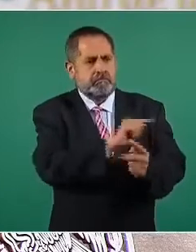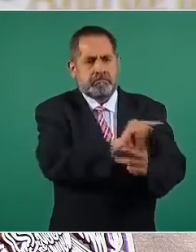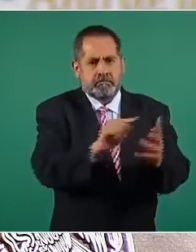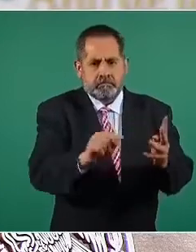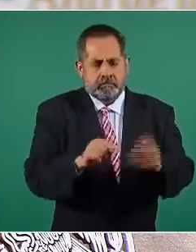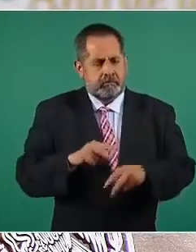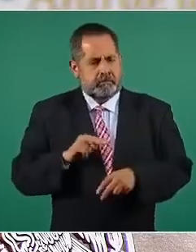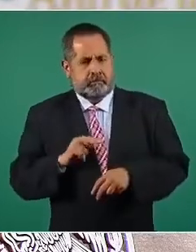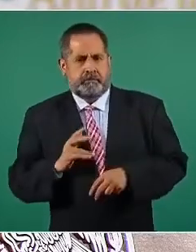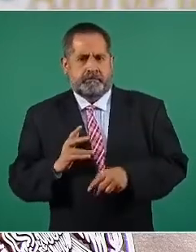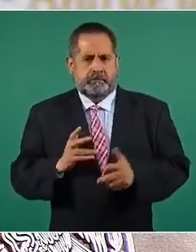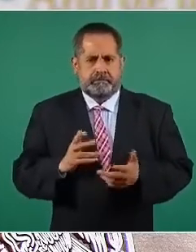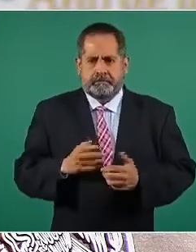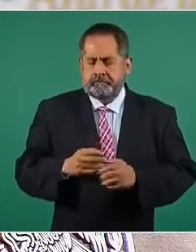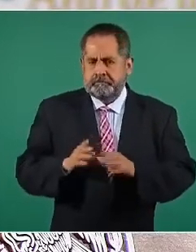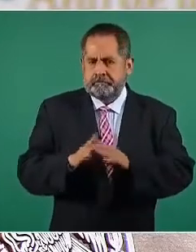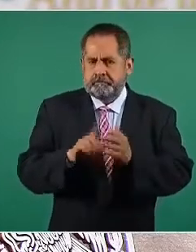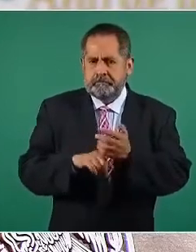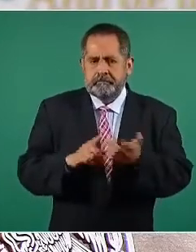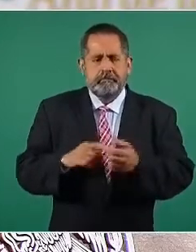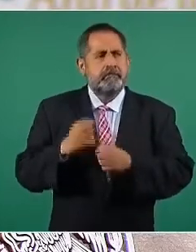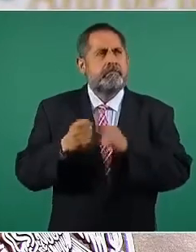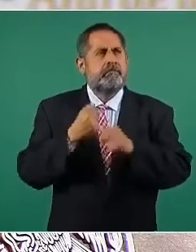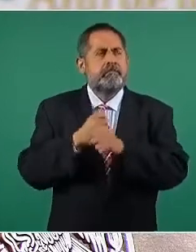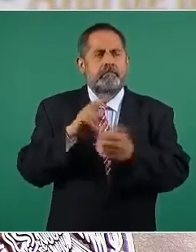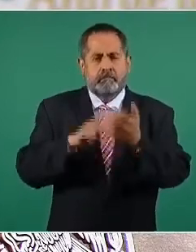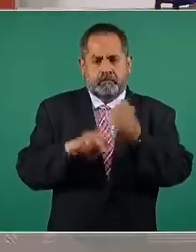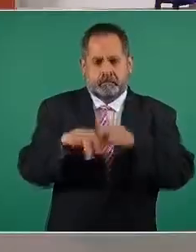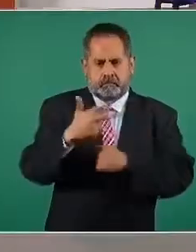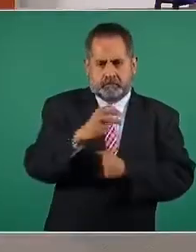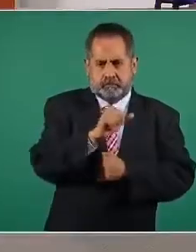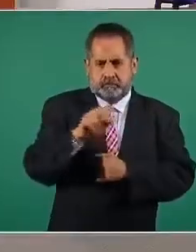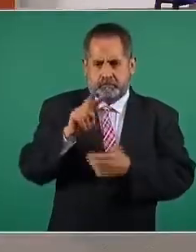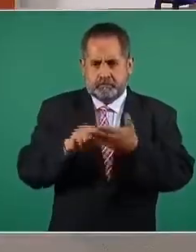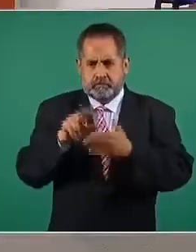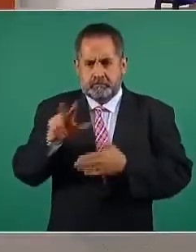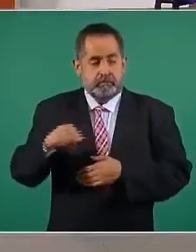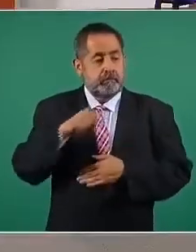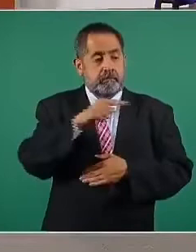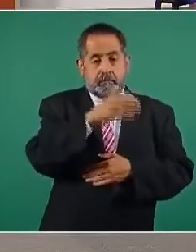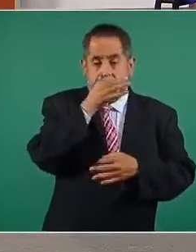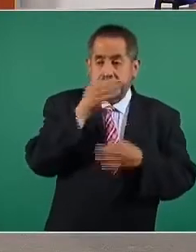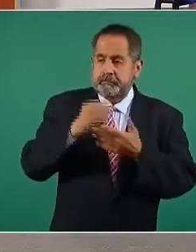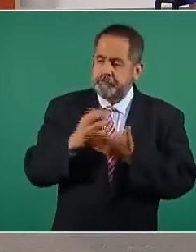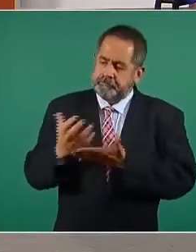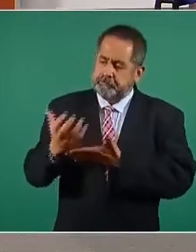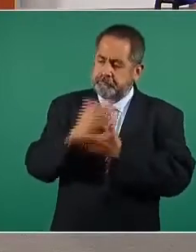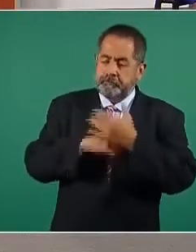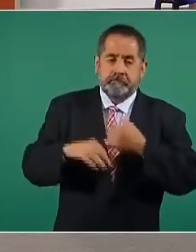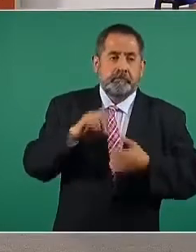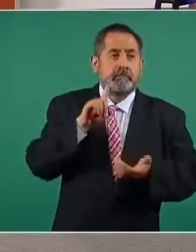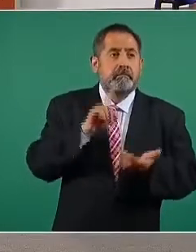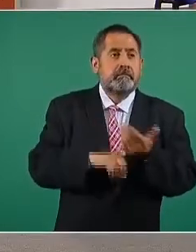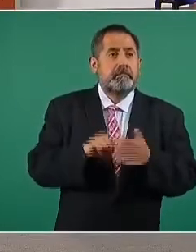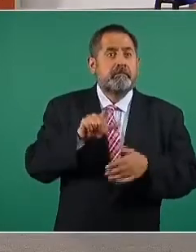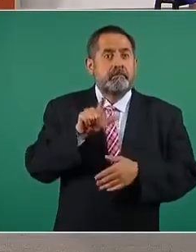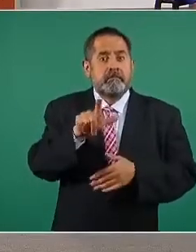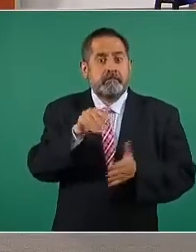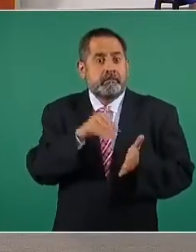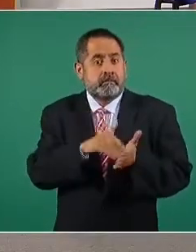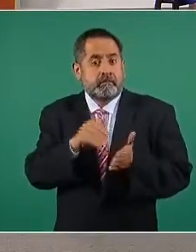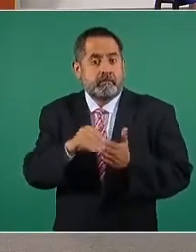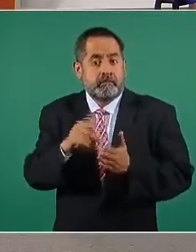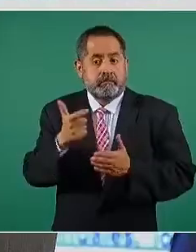otras, y que de 2013 a 2018 declara ingresos por más de mil 17 millones de